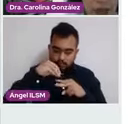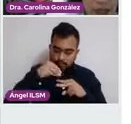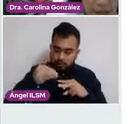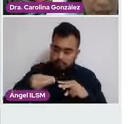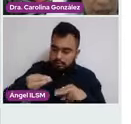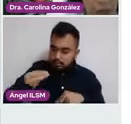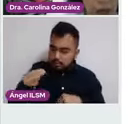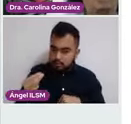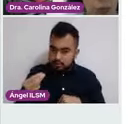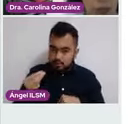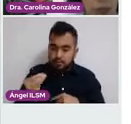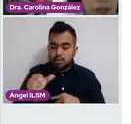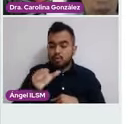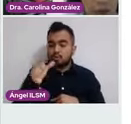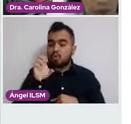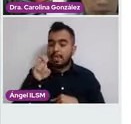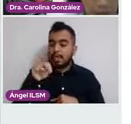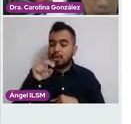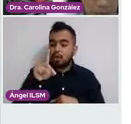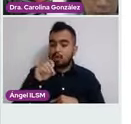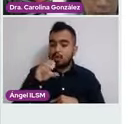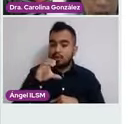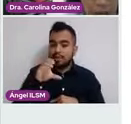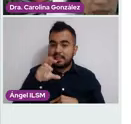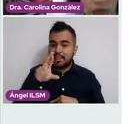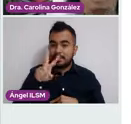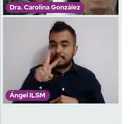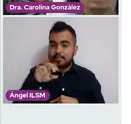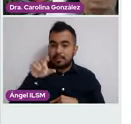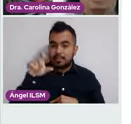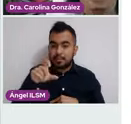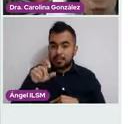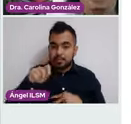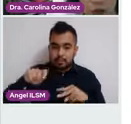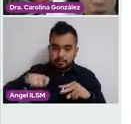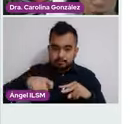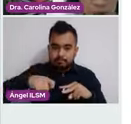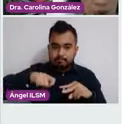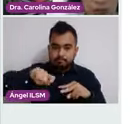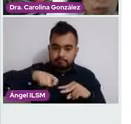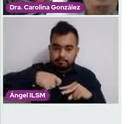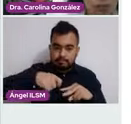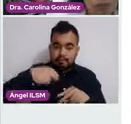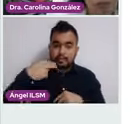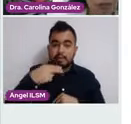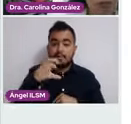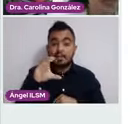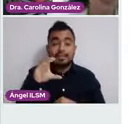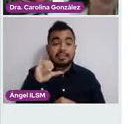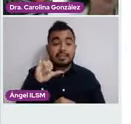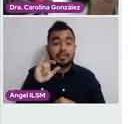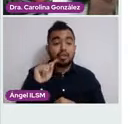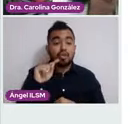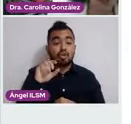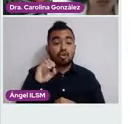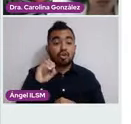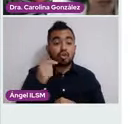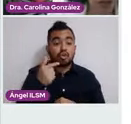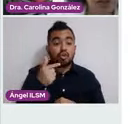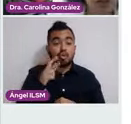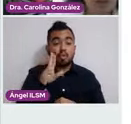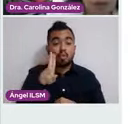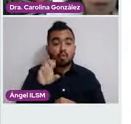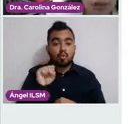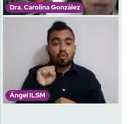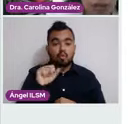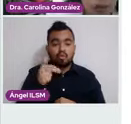del endocérvix. Cuando ocupamos una espátula de aire modificada, si utilizamos un citobrush, que pareciera un cepillito muy